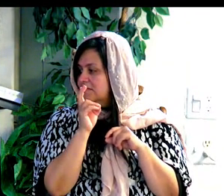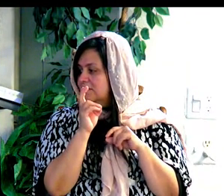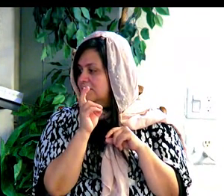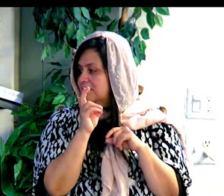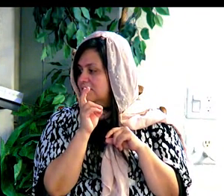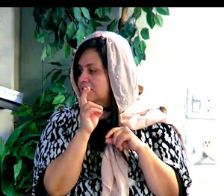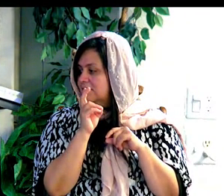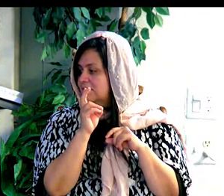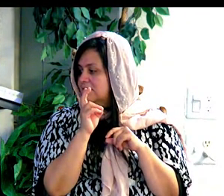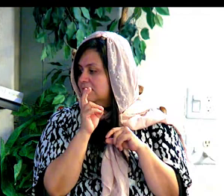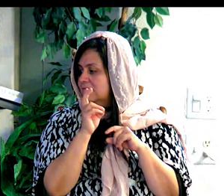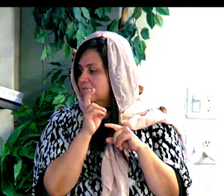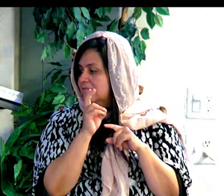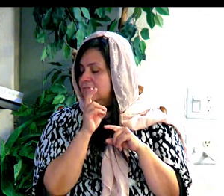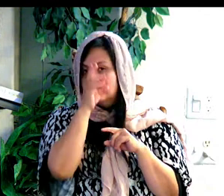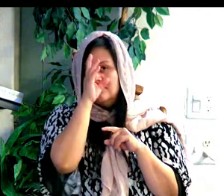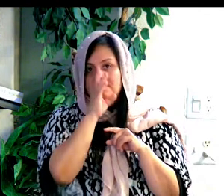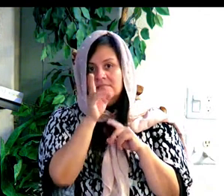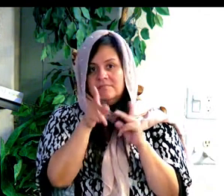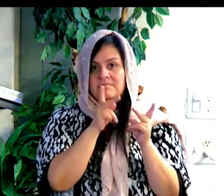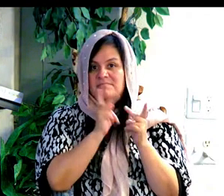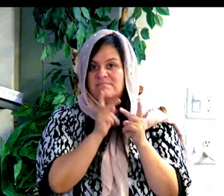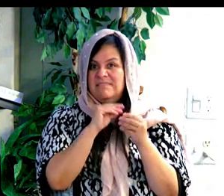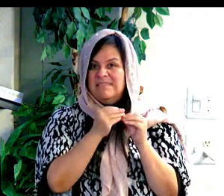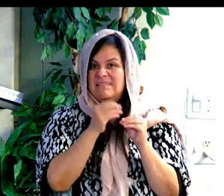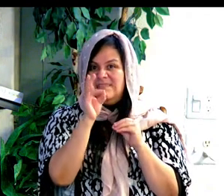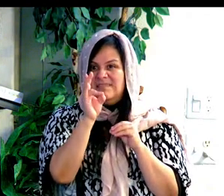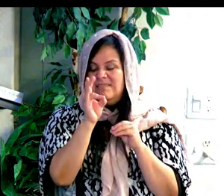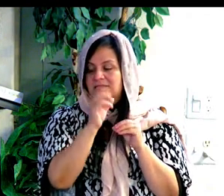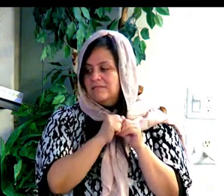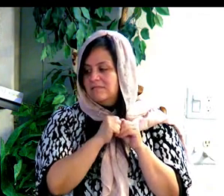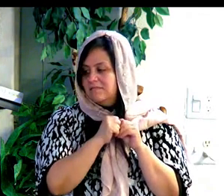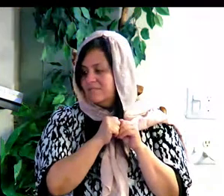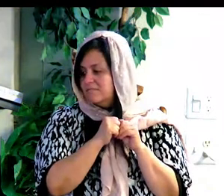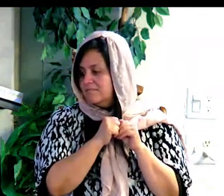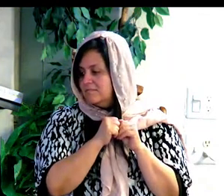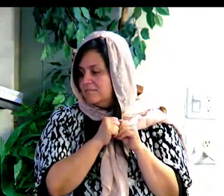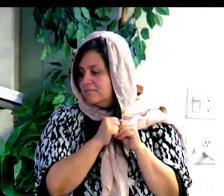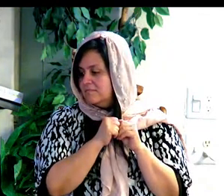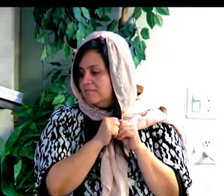El número perfecto de Dios, siete. remember, it's supposed to